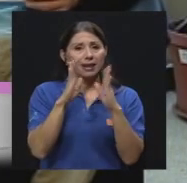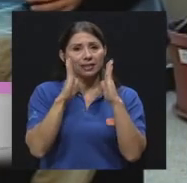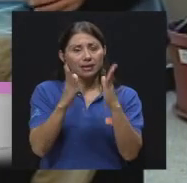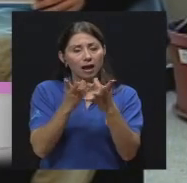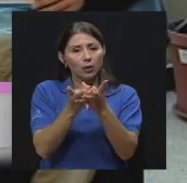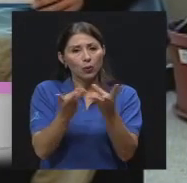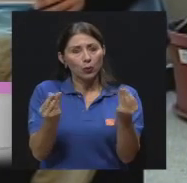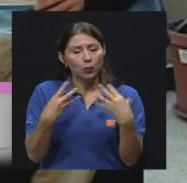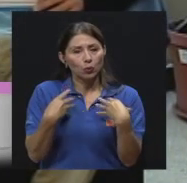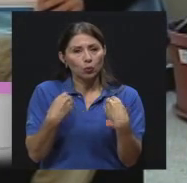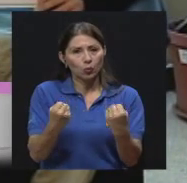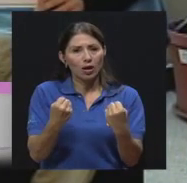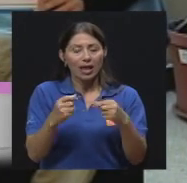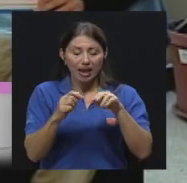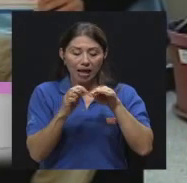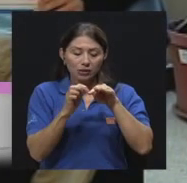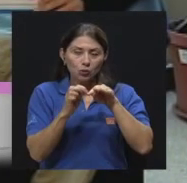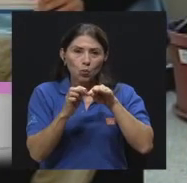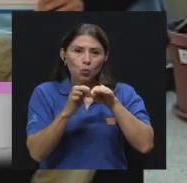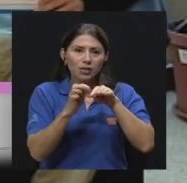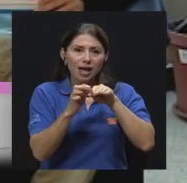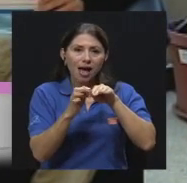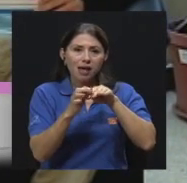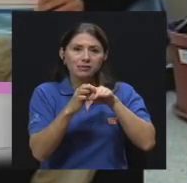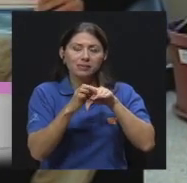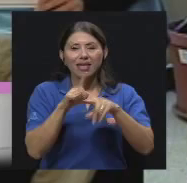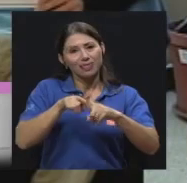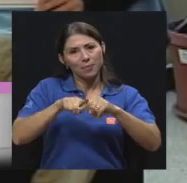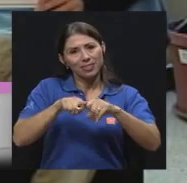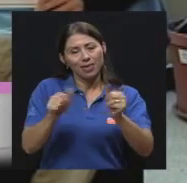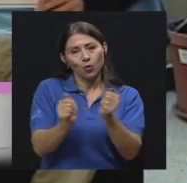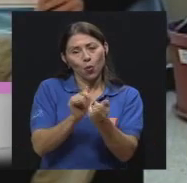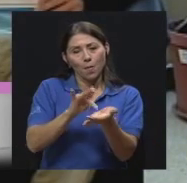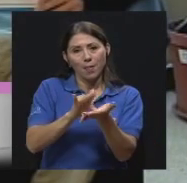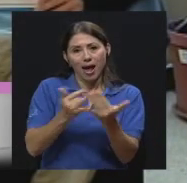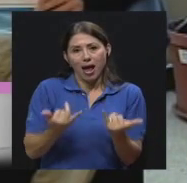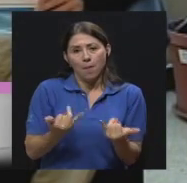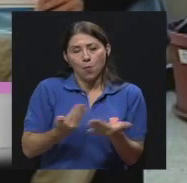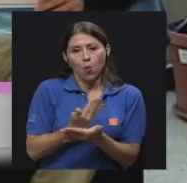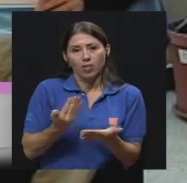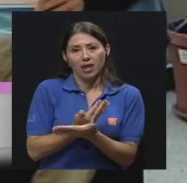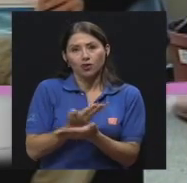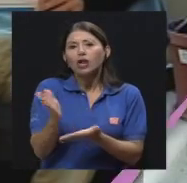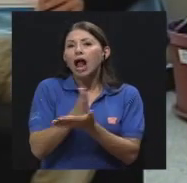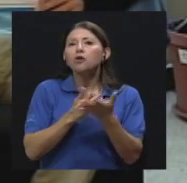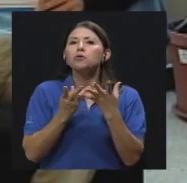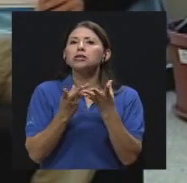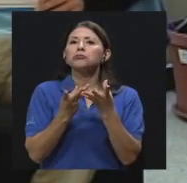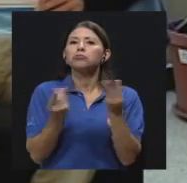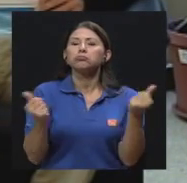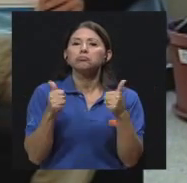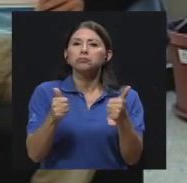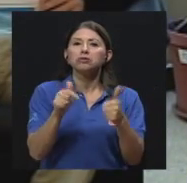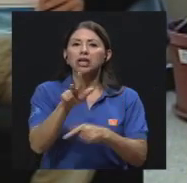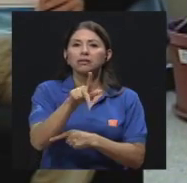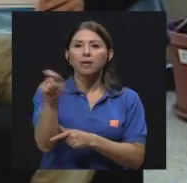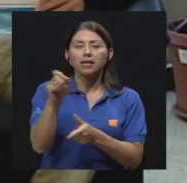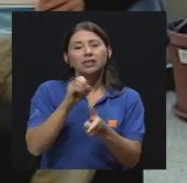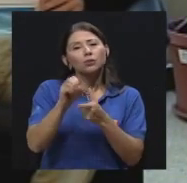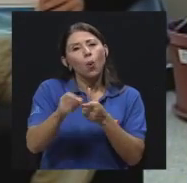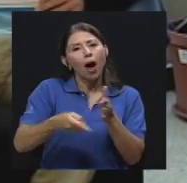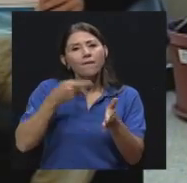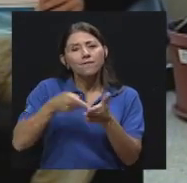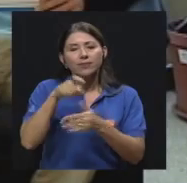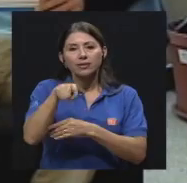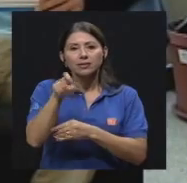tratar, dependiendo con los antimicóticos modernos, algunos se pueden en tres meses o algunos